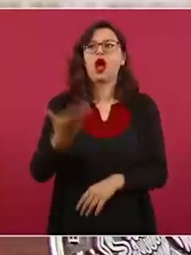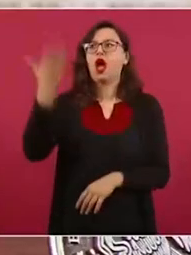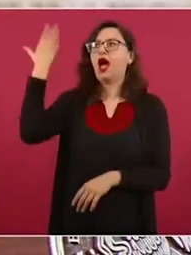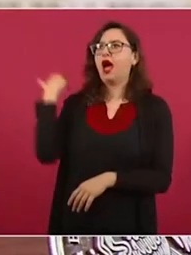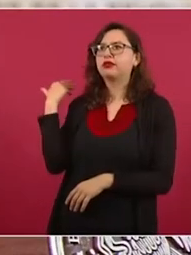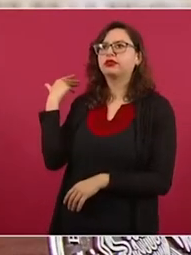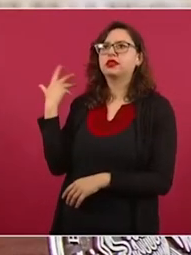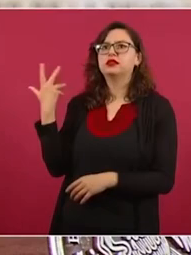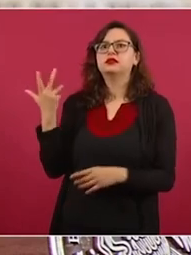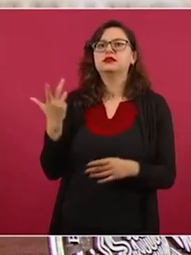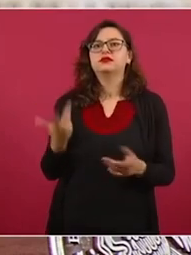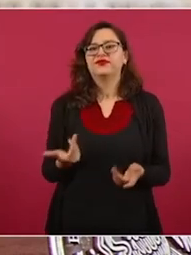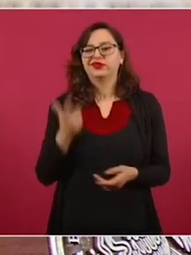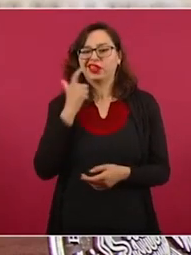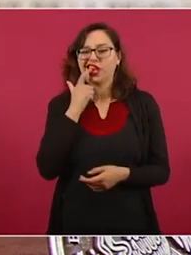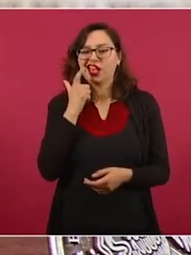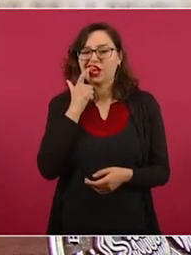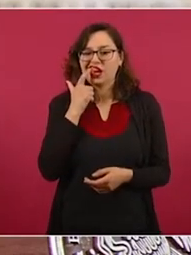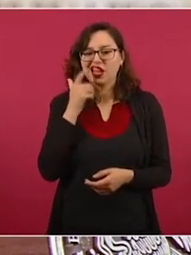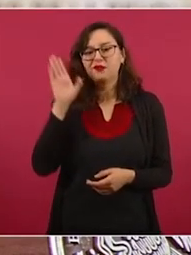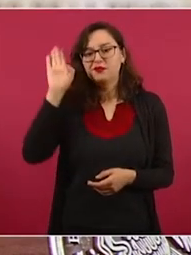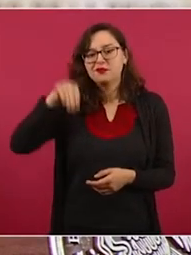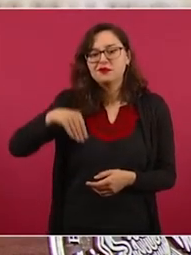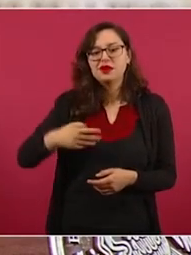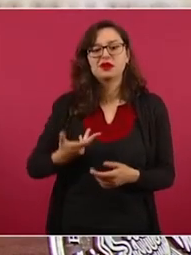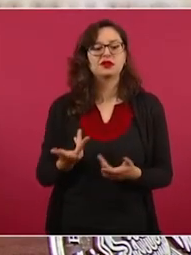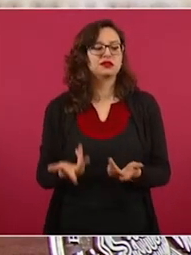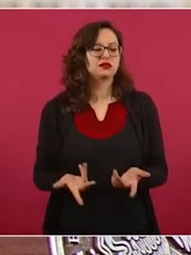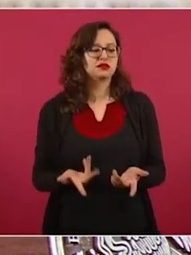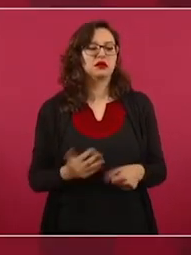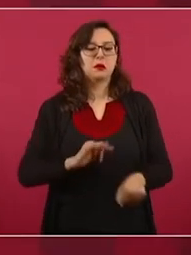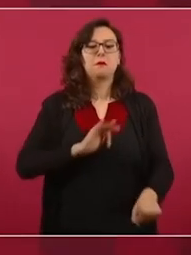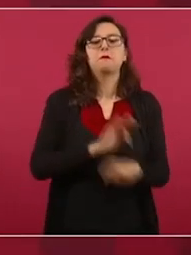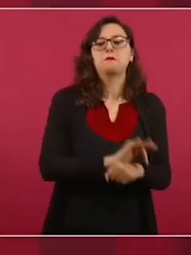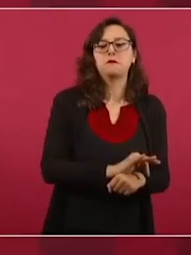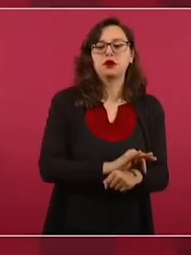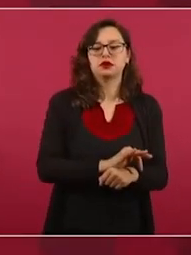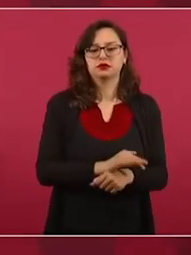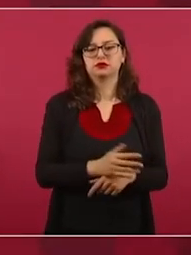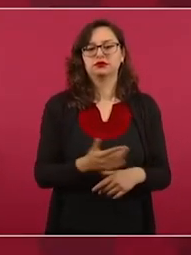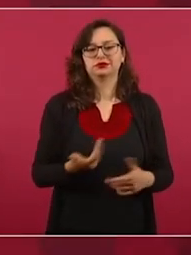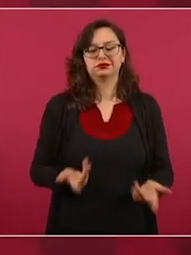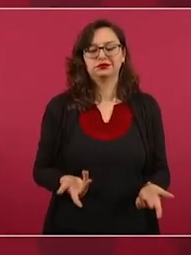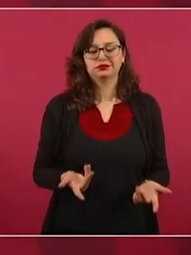porque hay línea política,